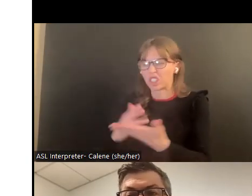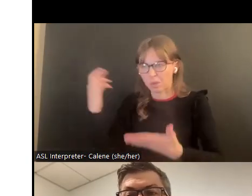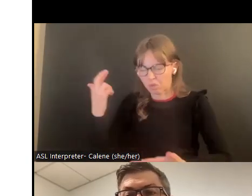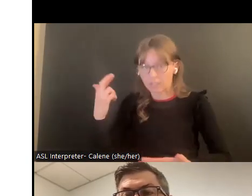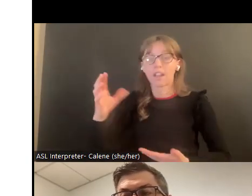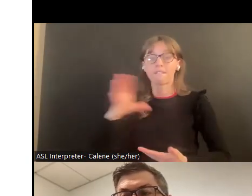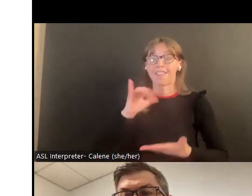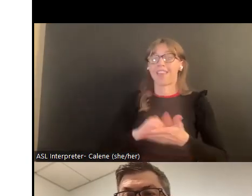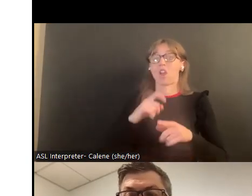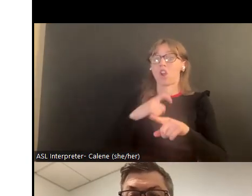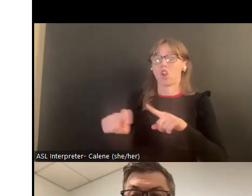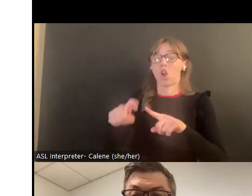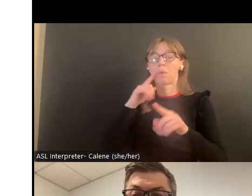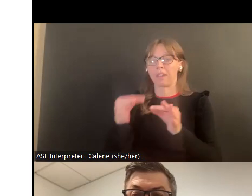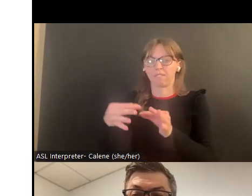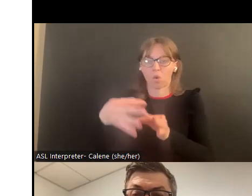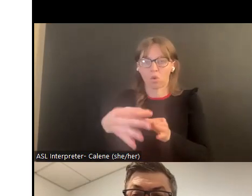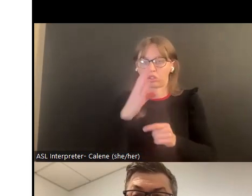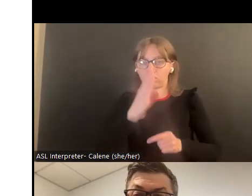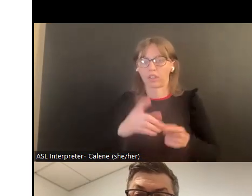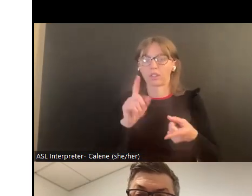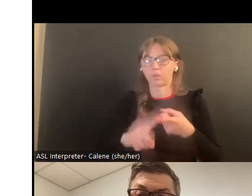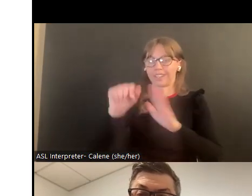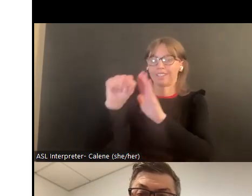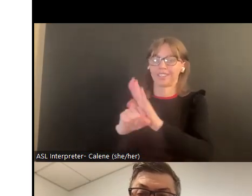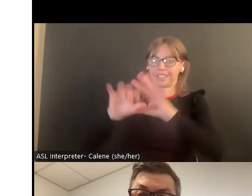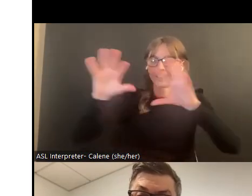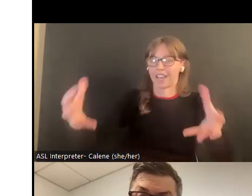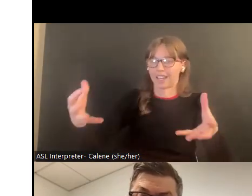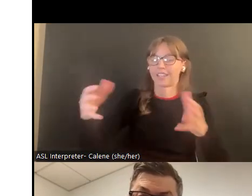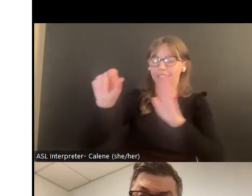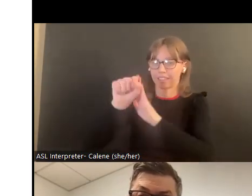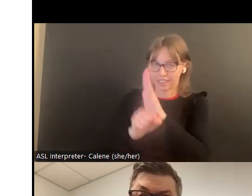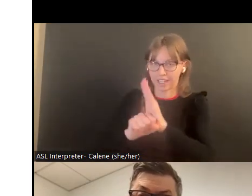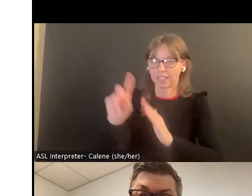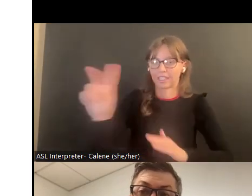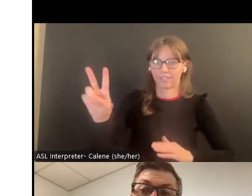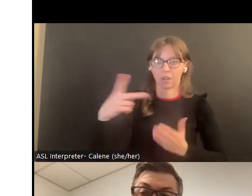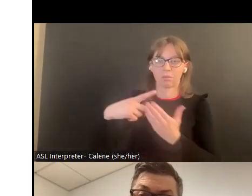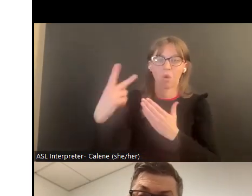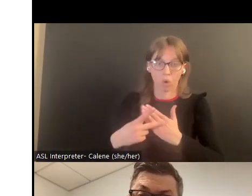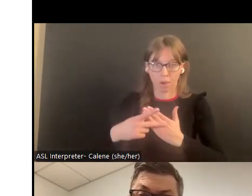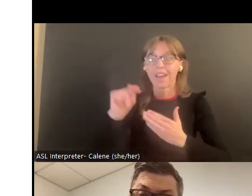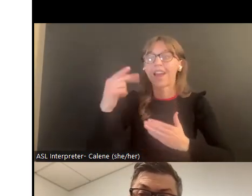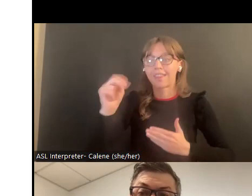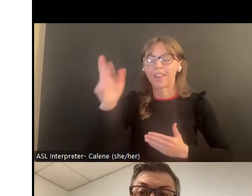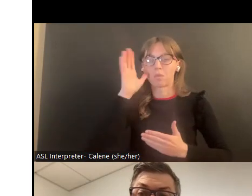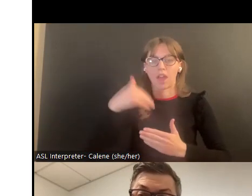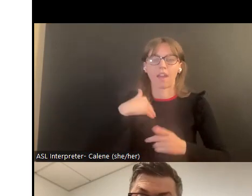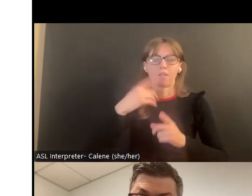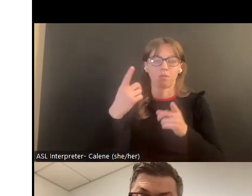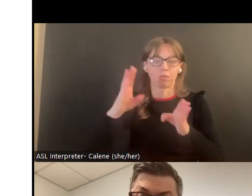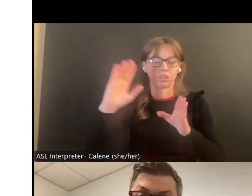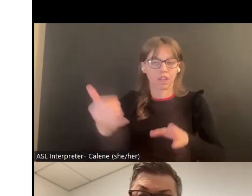si no contestan de una una alguna razón esa llamada se va entonces enviar así lo que sería el programa de violencia